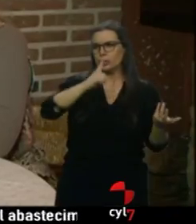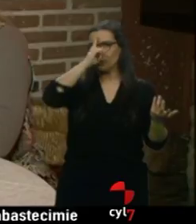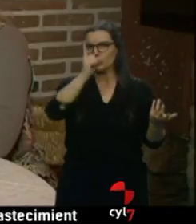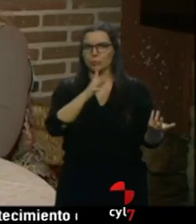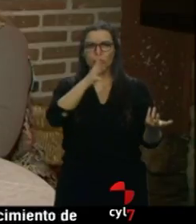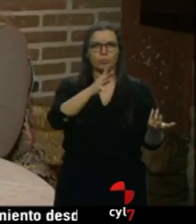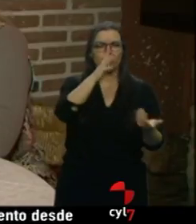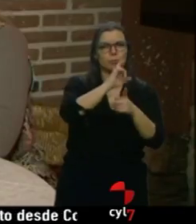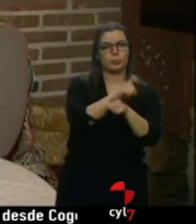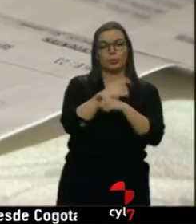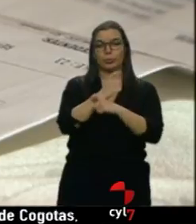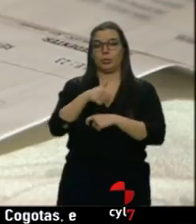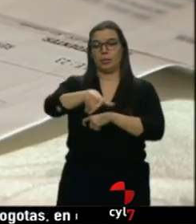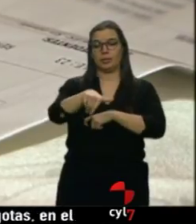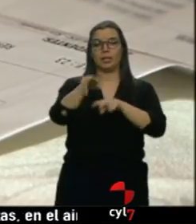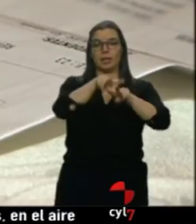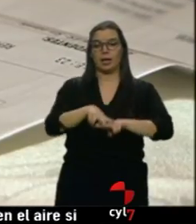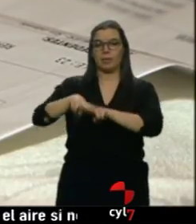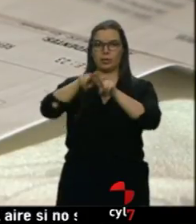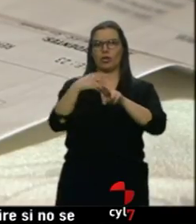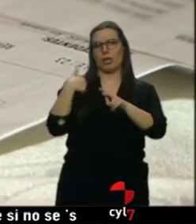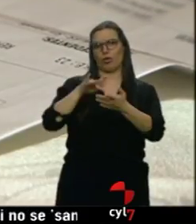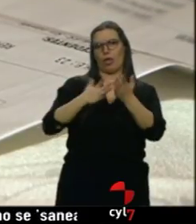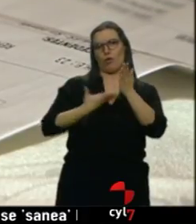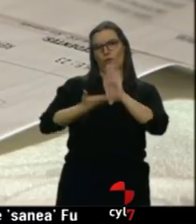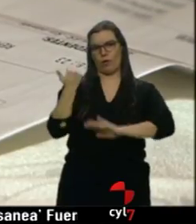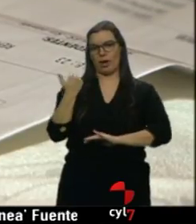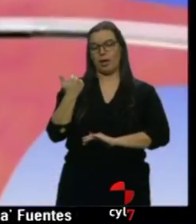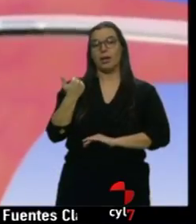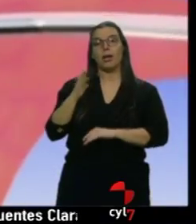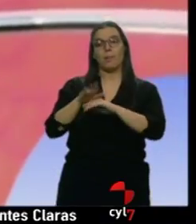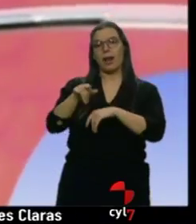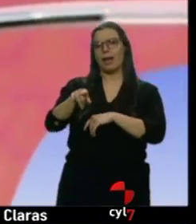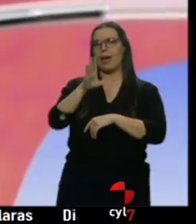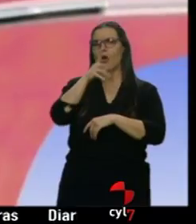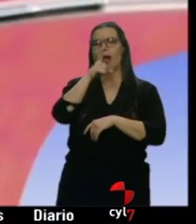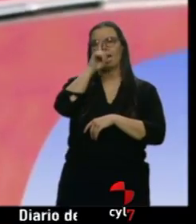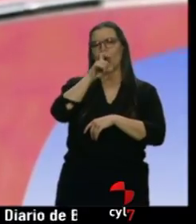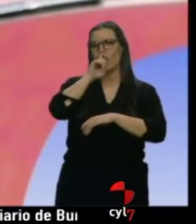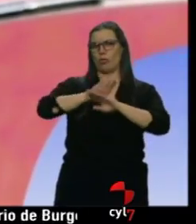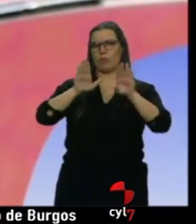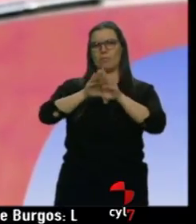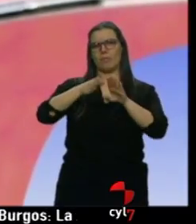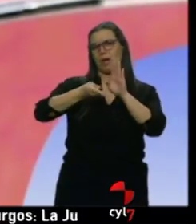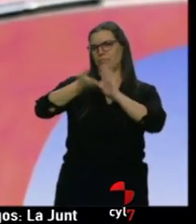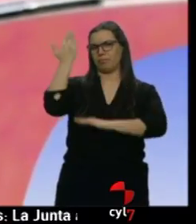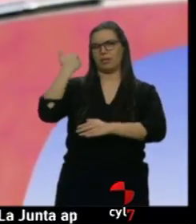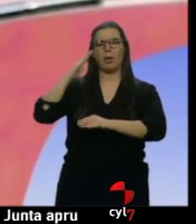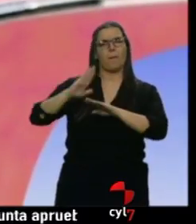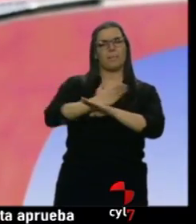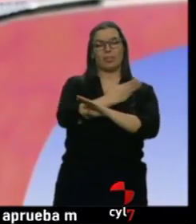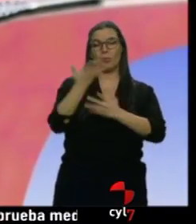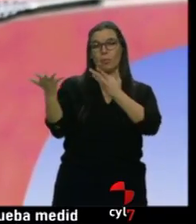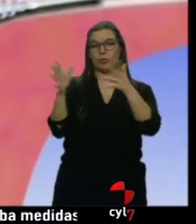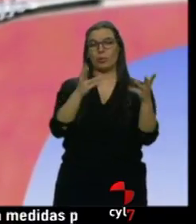En unos días tendrá la primera revisión tras la retirada. El ESURE es para ellas solo un mal recuerdo. Se calcula que 80.000 mujeres en todo el